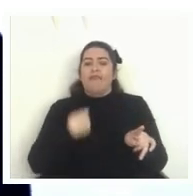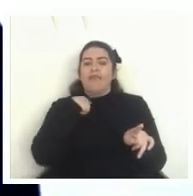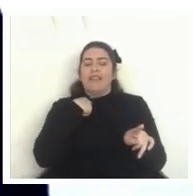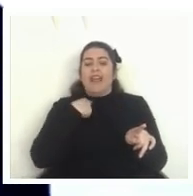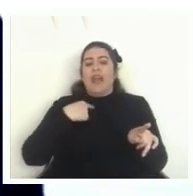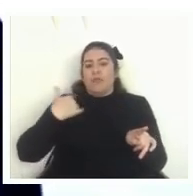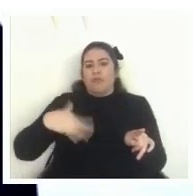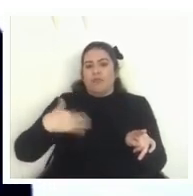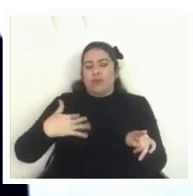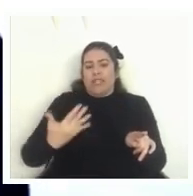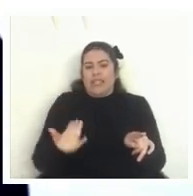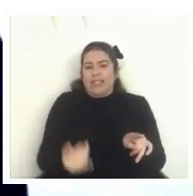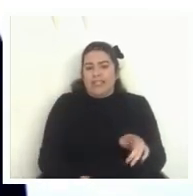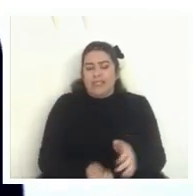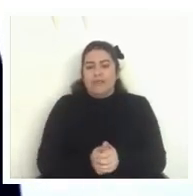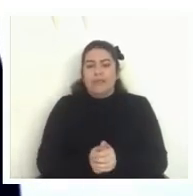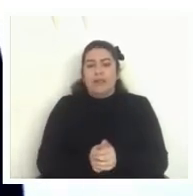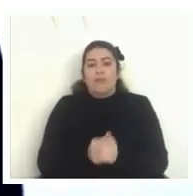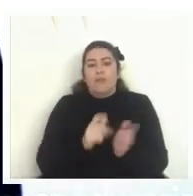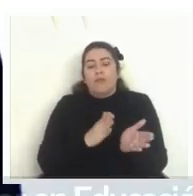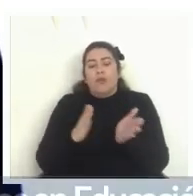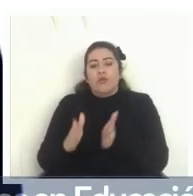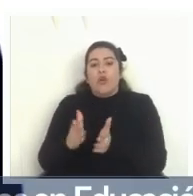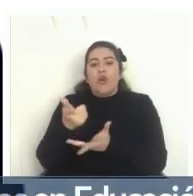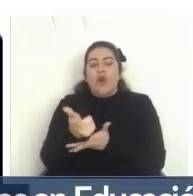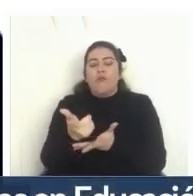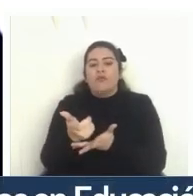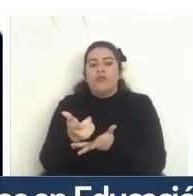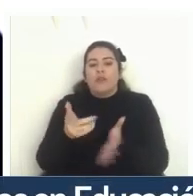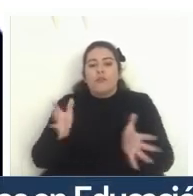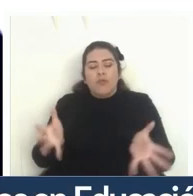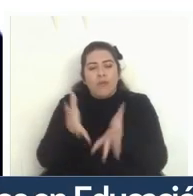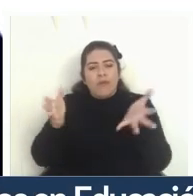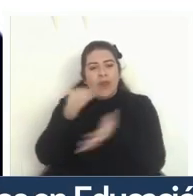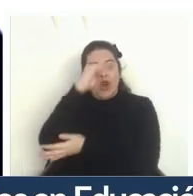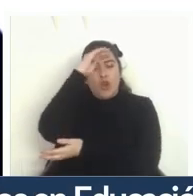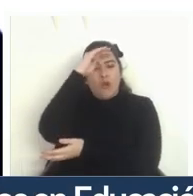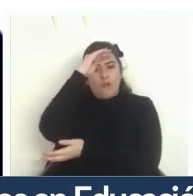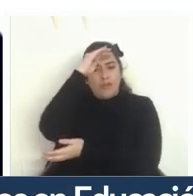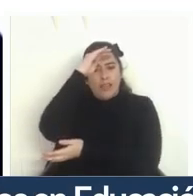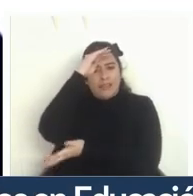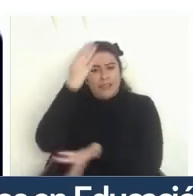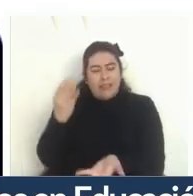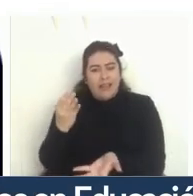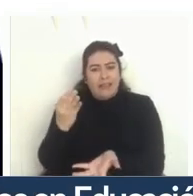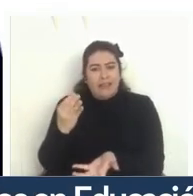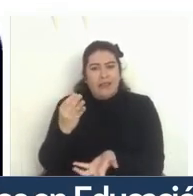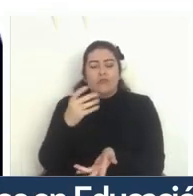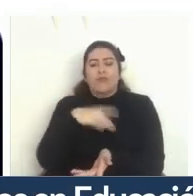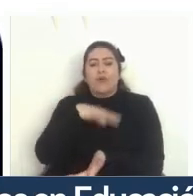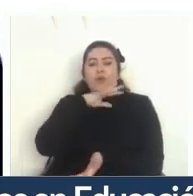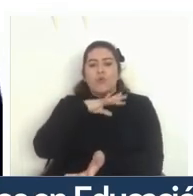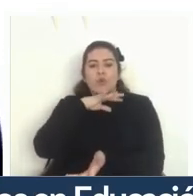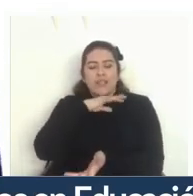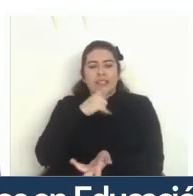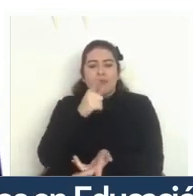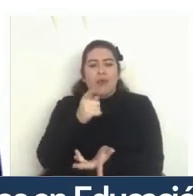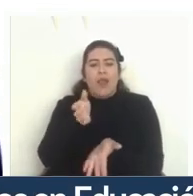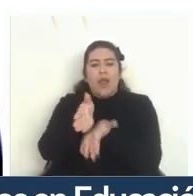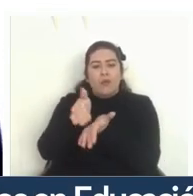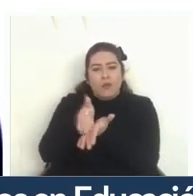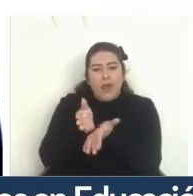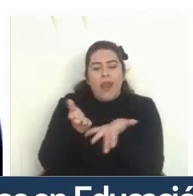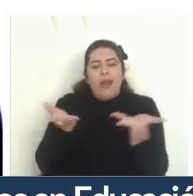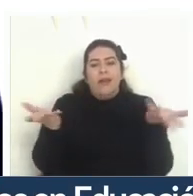y por otro lado es como cómo se genera confianza cómo es más útil cómo se puede utilizar más por las escuelas ayuda más al